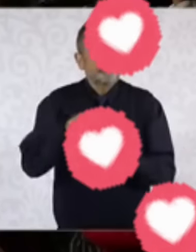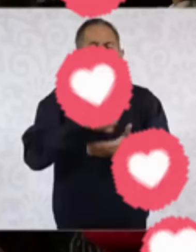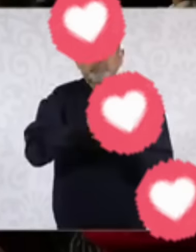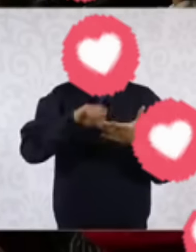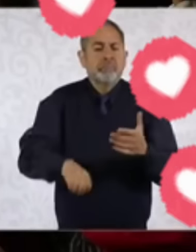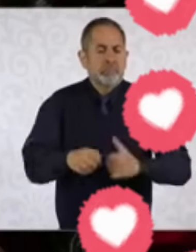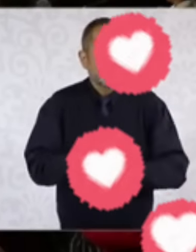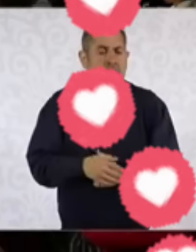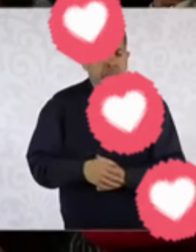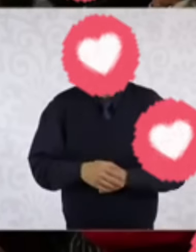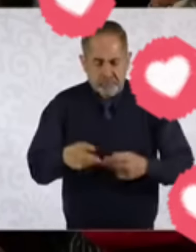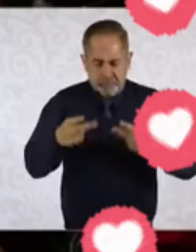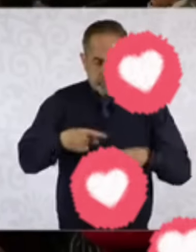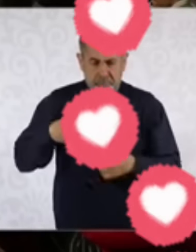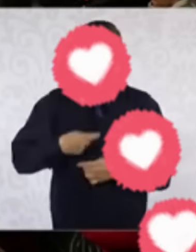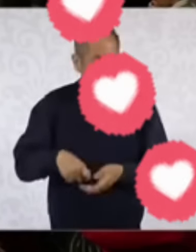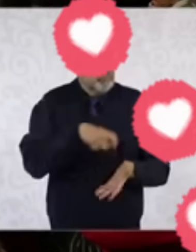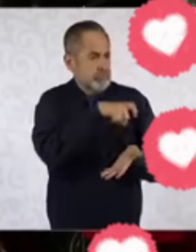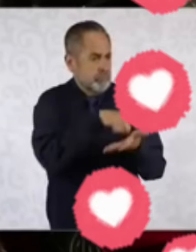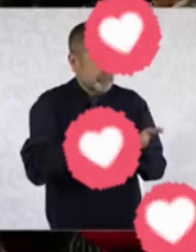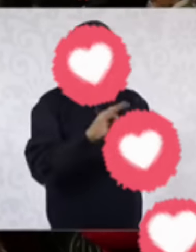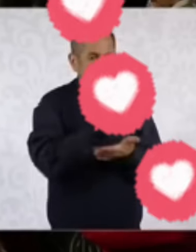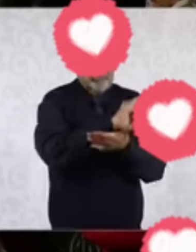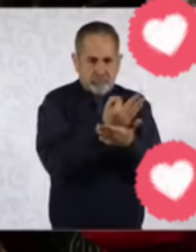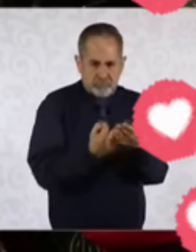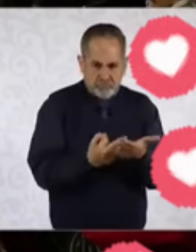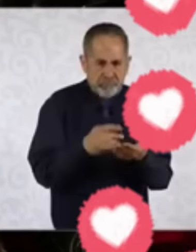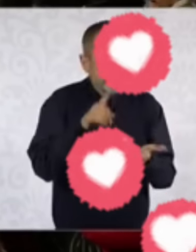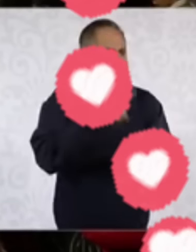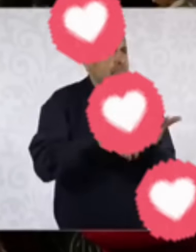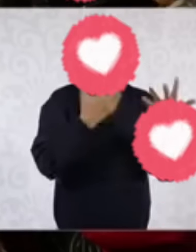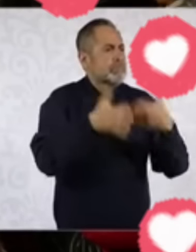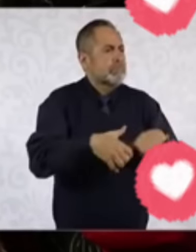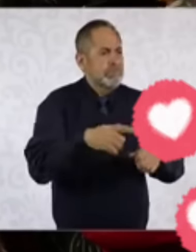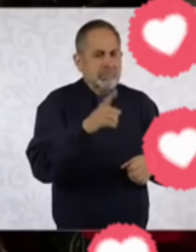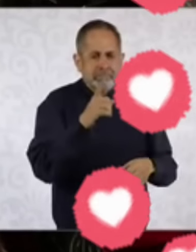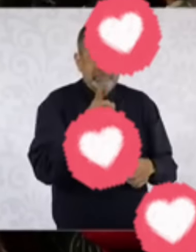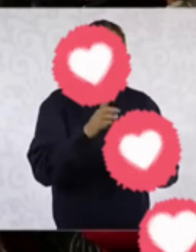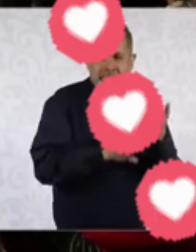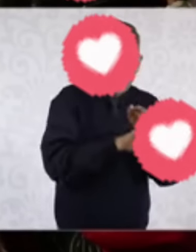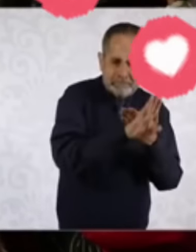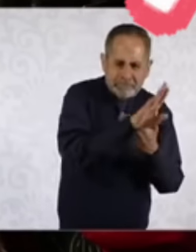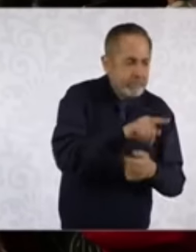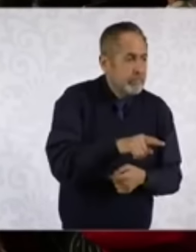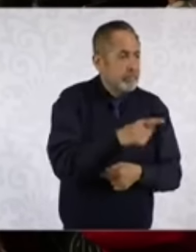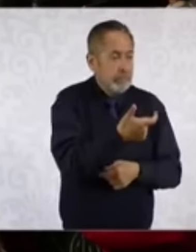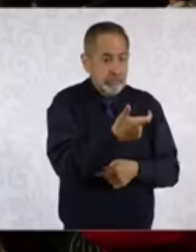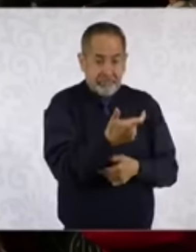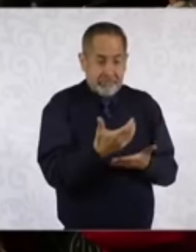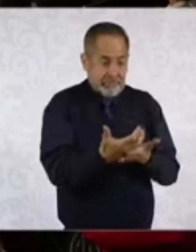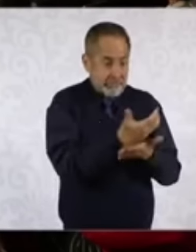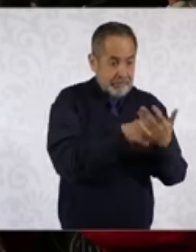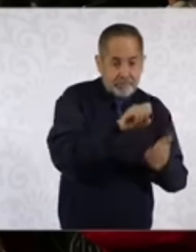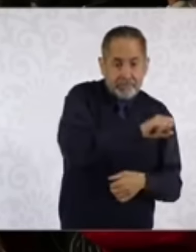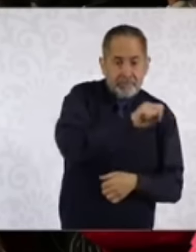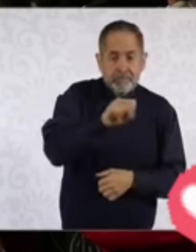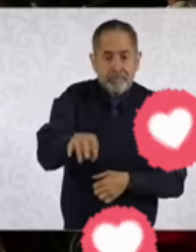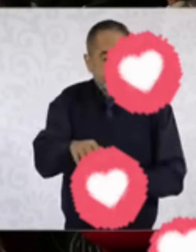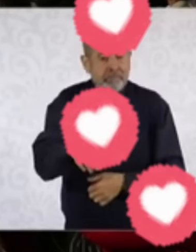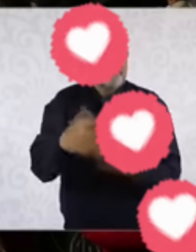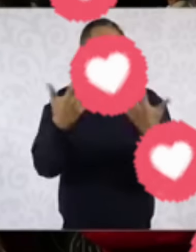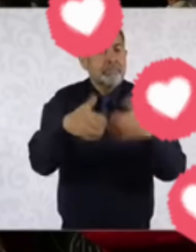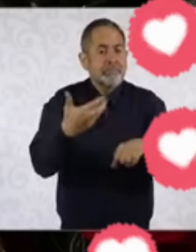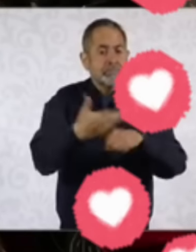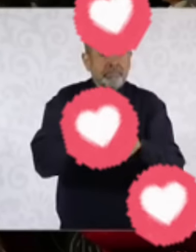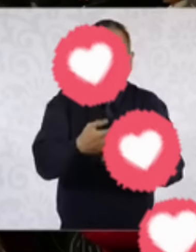real compra una factura en una empresa fantasma, luego se deposita en una cuenta de cheques y la empresa fantasma